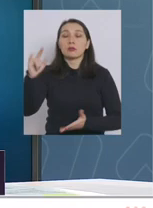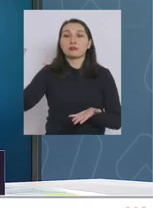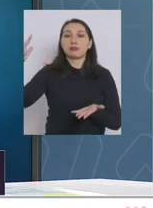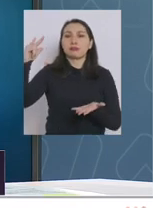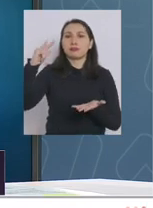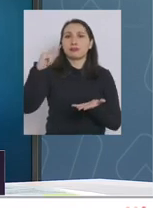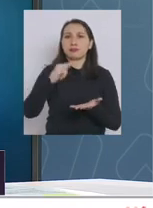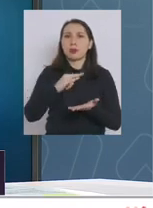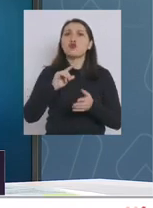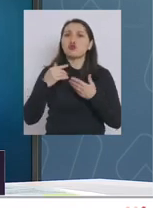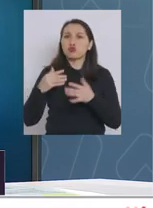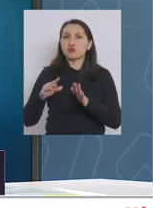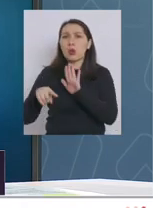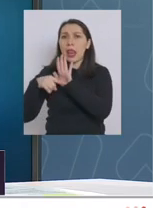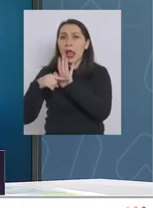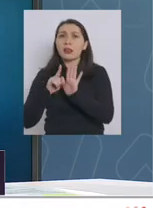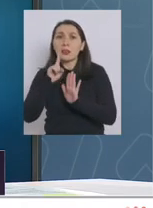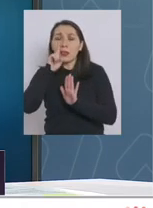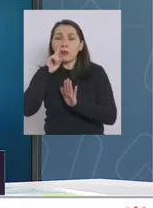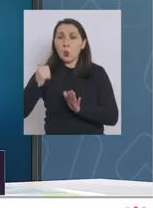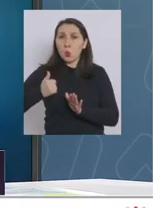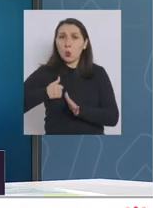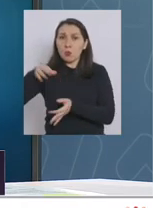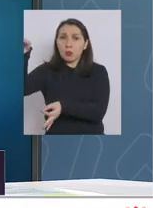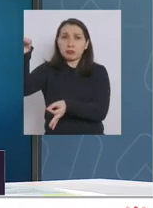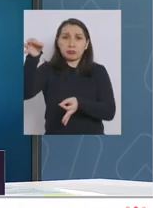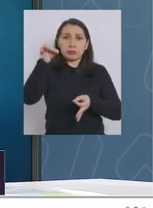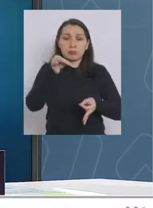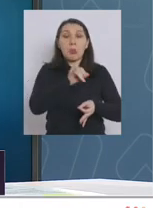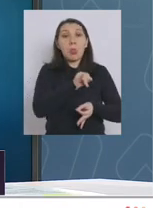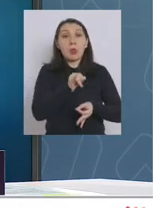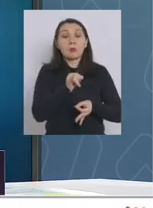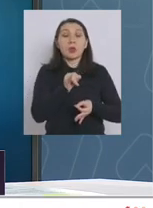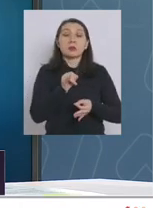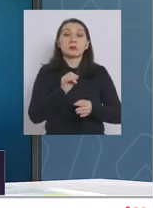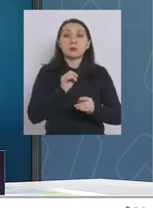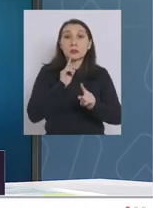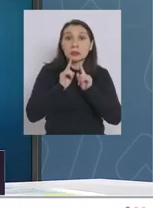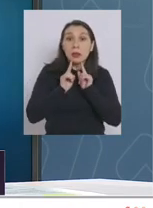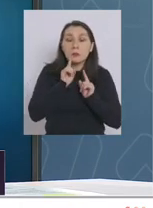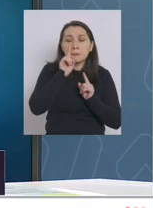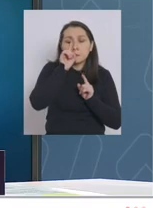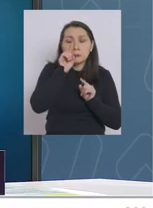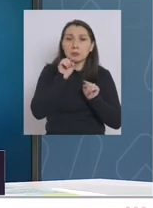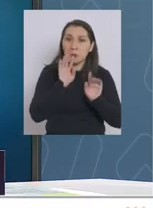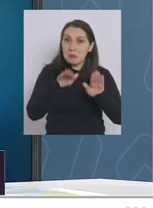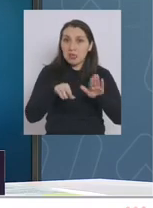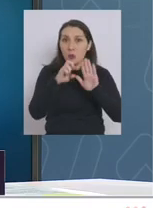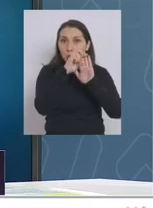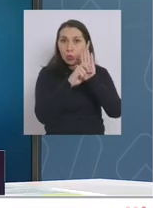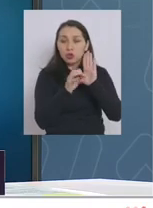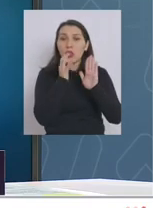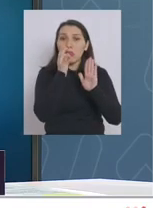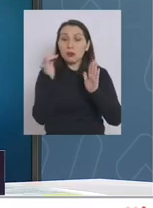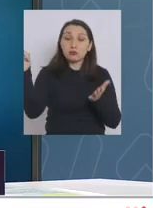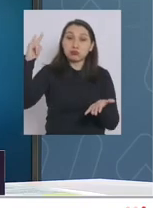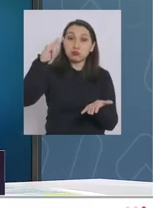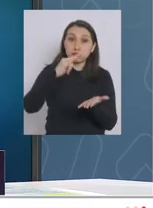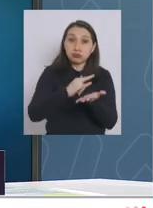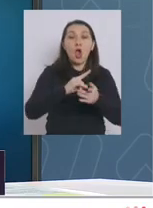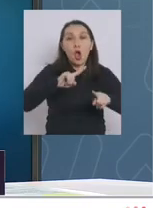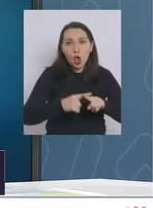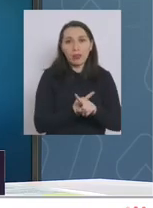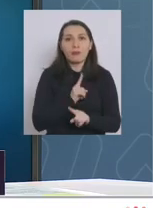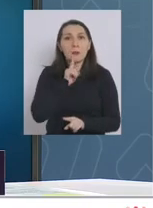con una PCR negativa de acuerdo al protocolo sanitario, se testeó como también está establecido el protocolo sanitario en el aeropuerto,